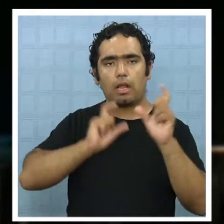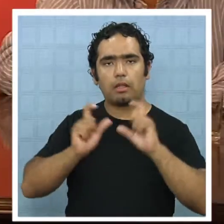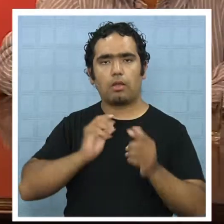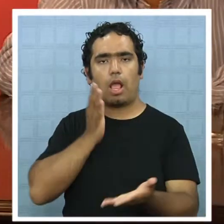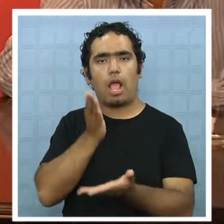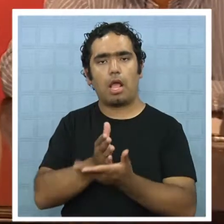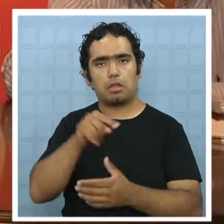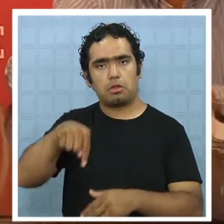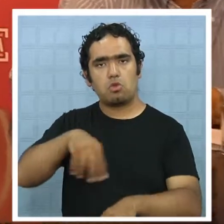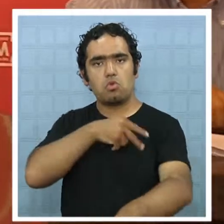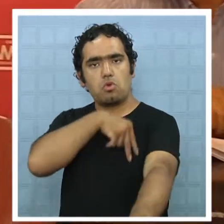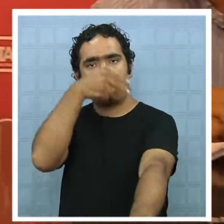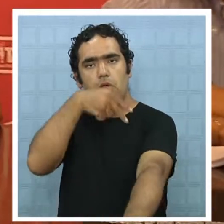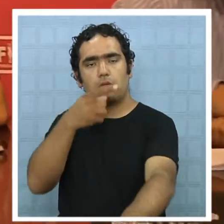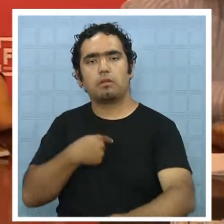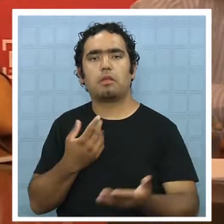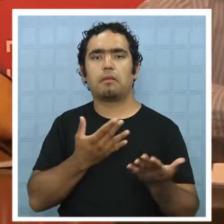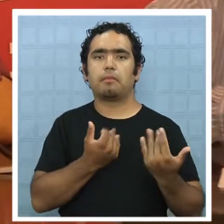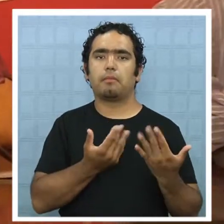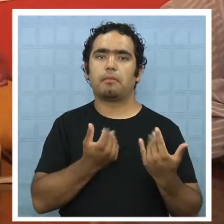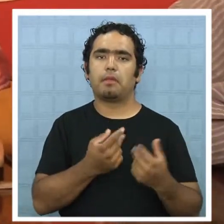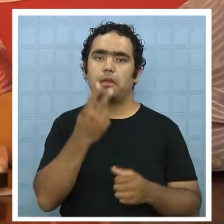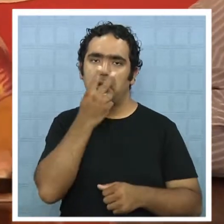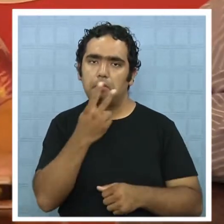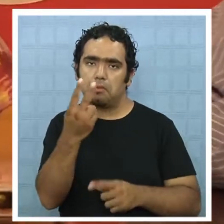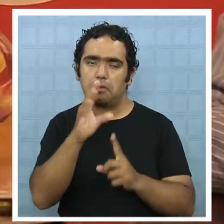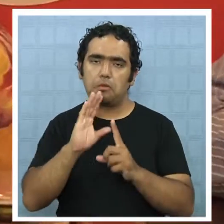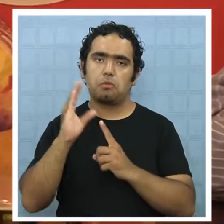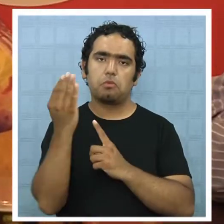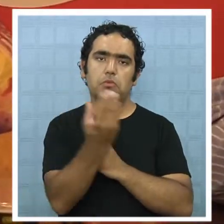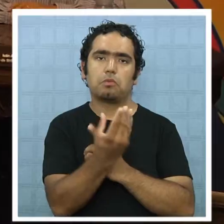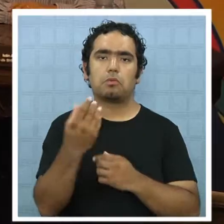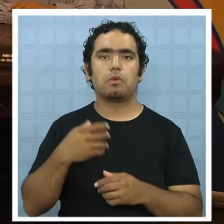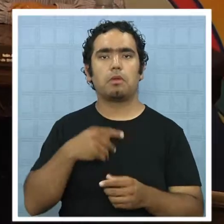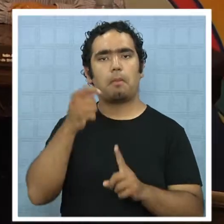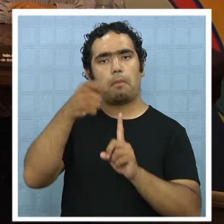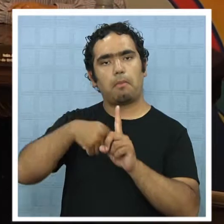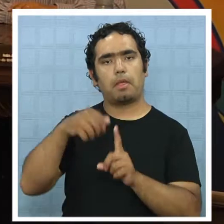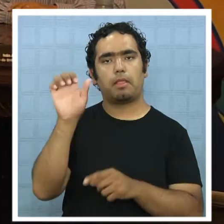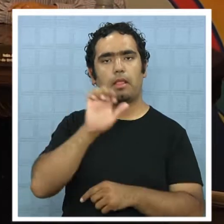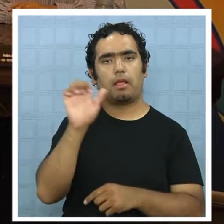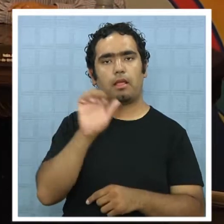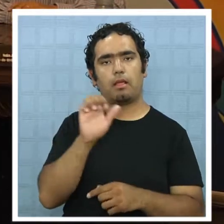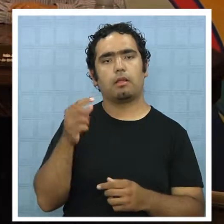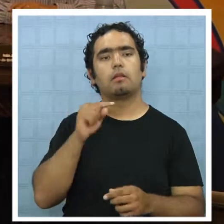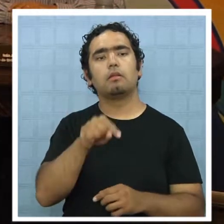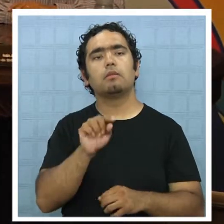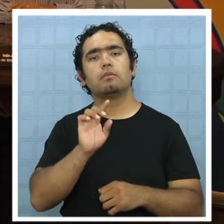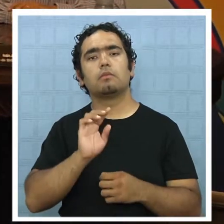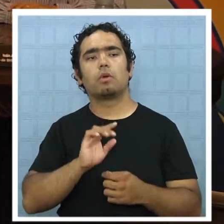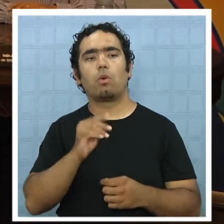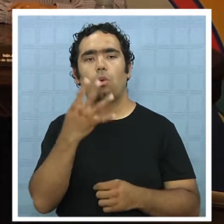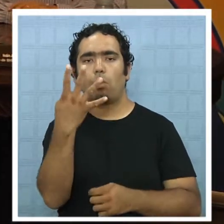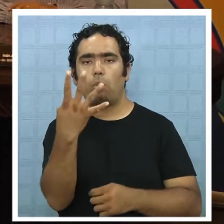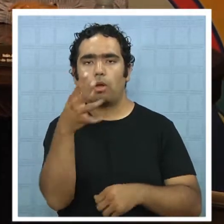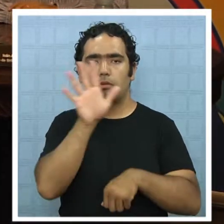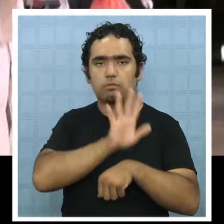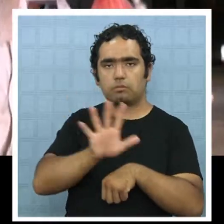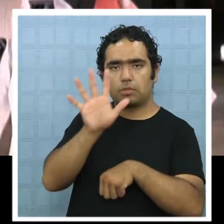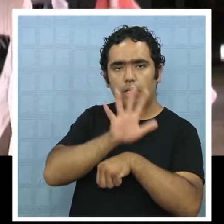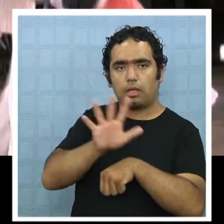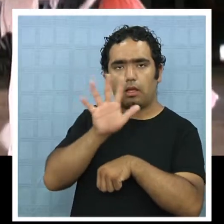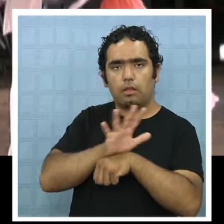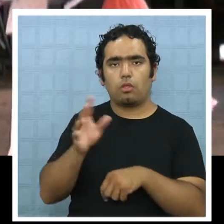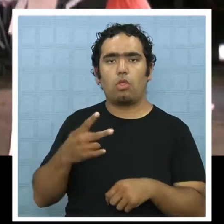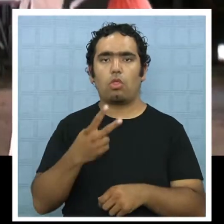artística hasta el norte, convirtiéndose en un esperado panorama cultural para el mes de enero. Vamos a presentar cuatro